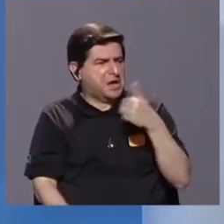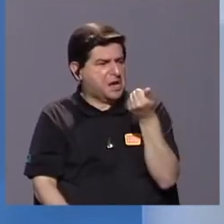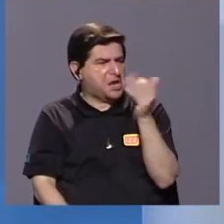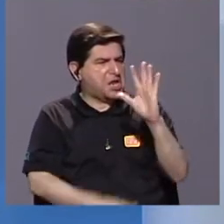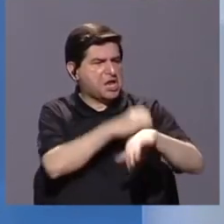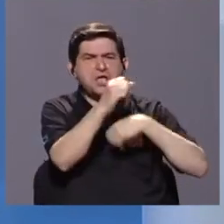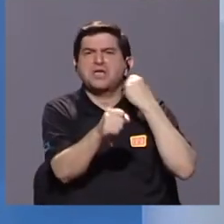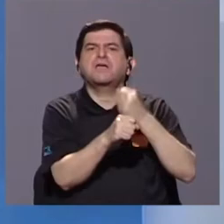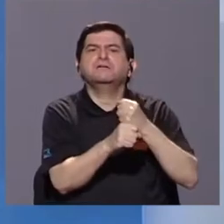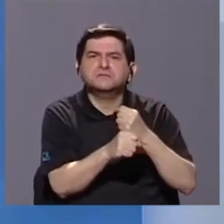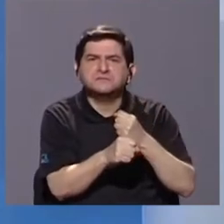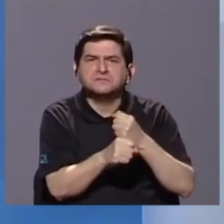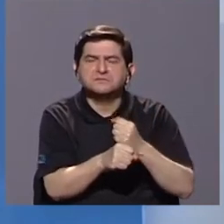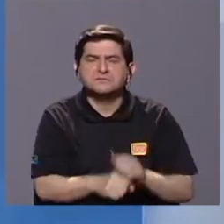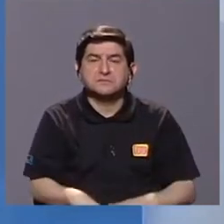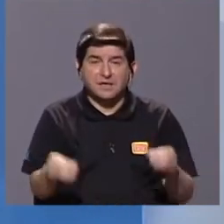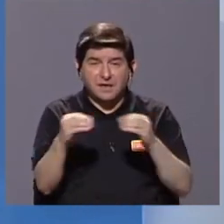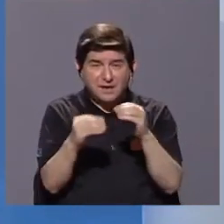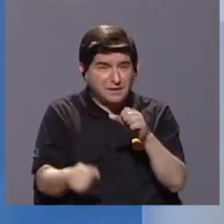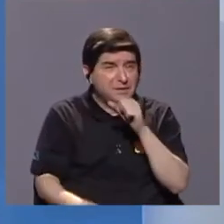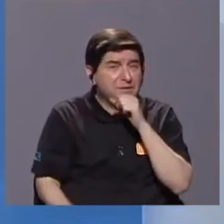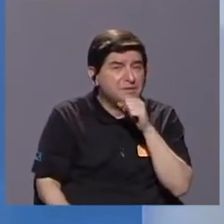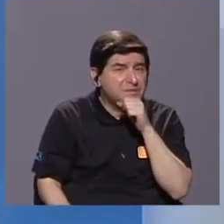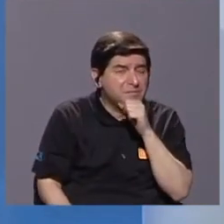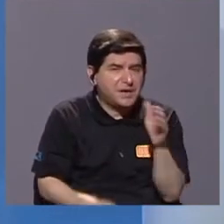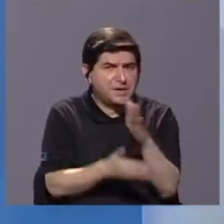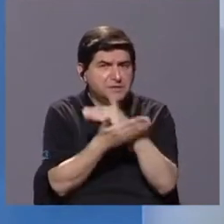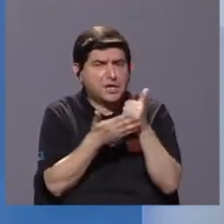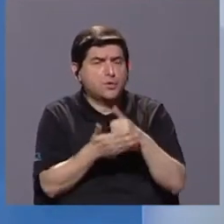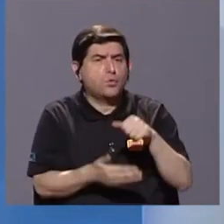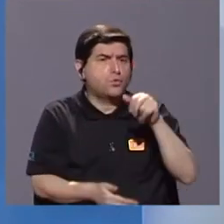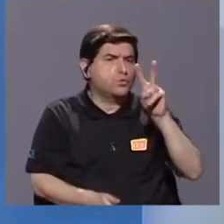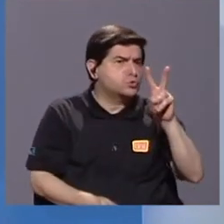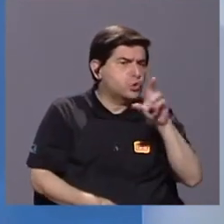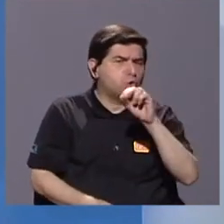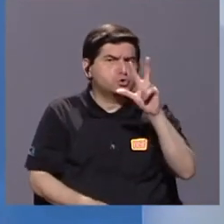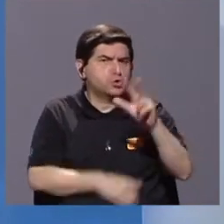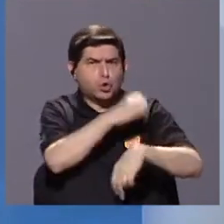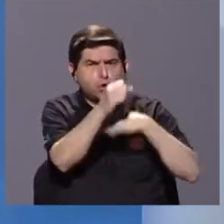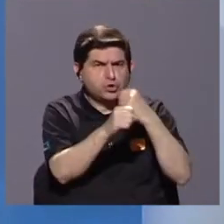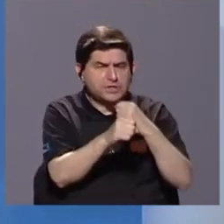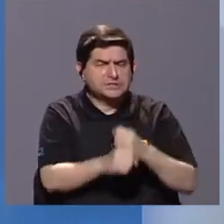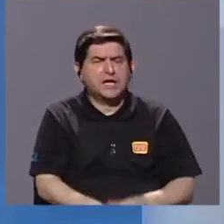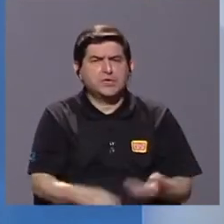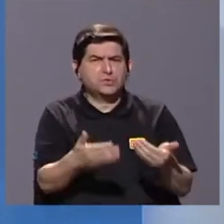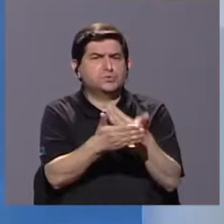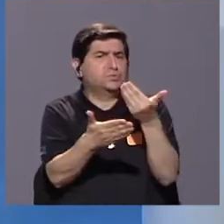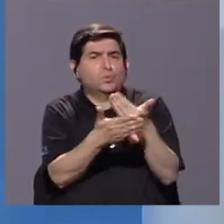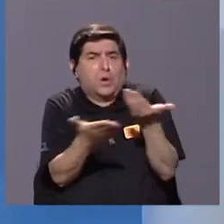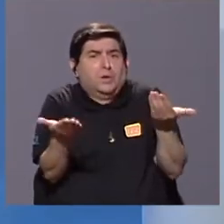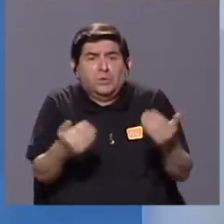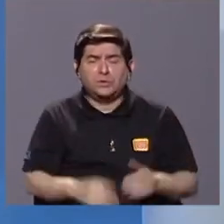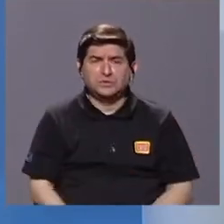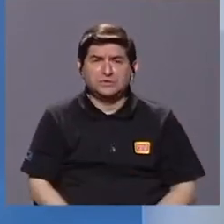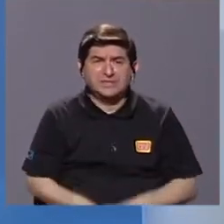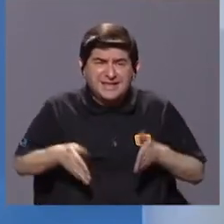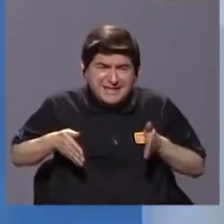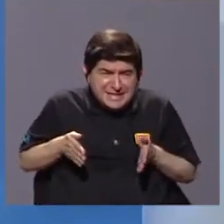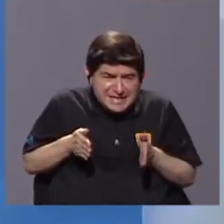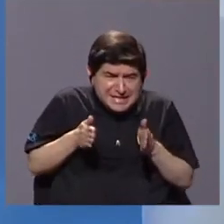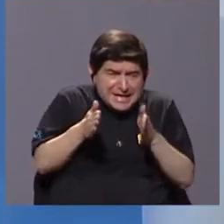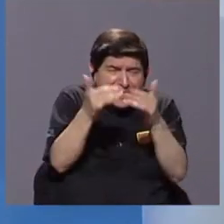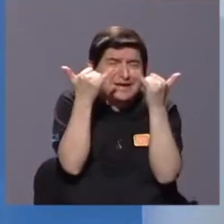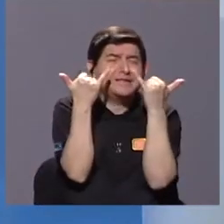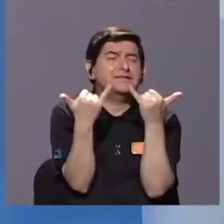años, y hay muchos, el más viejo, y hay muchos que son de 2, 3 años, de reciente fundación. Y las carreteras apenas